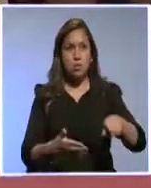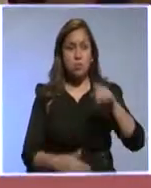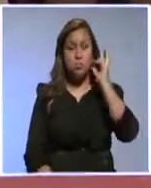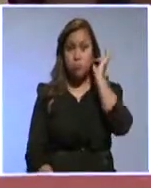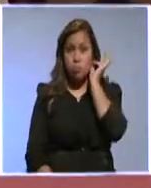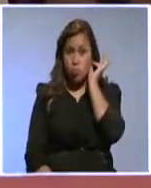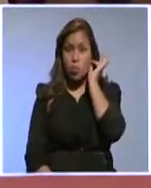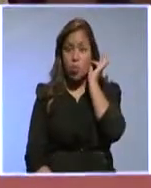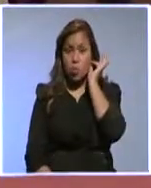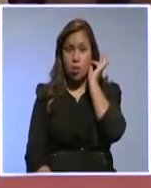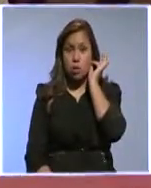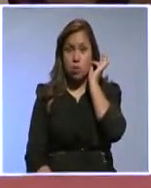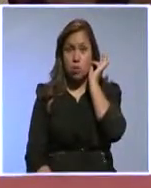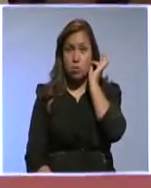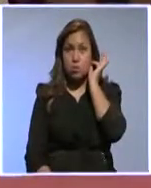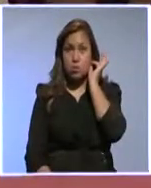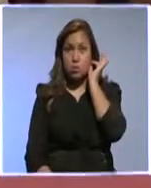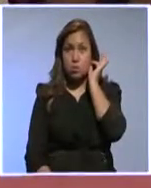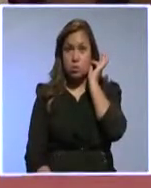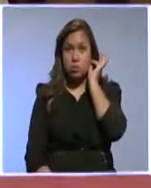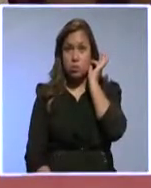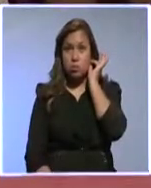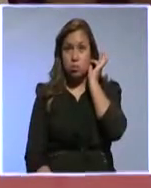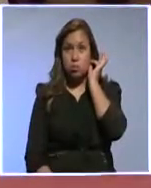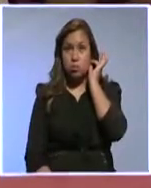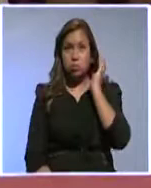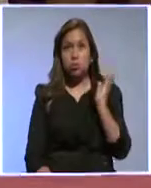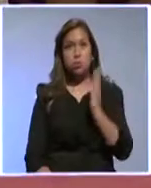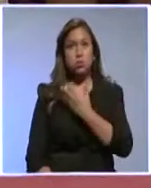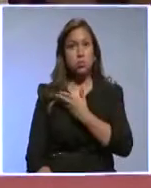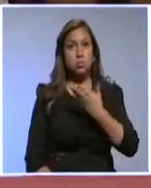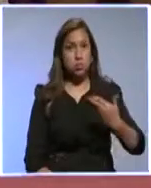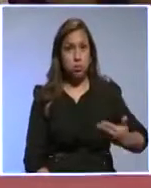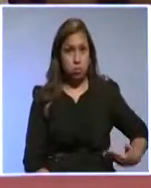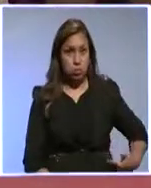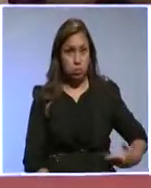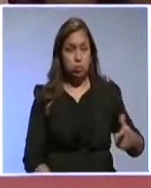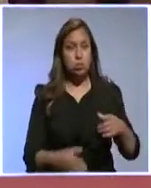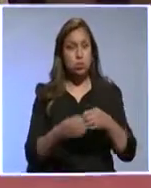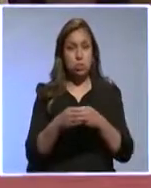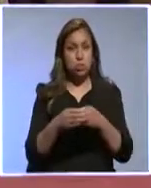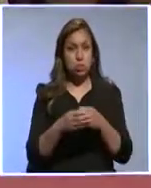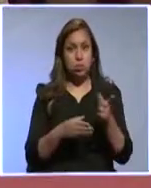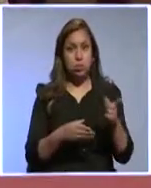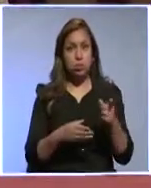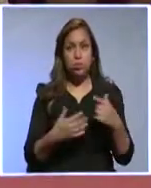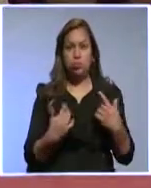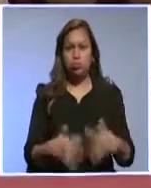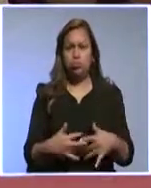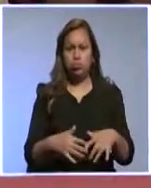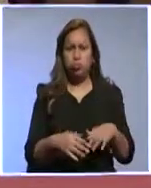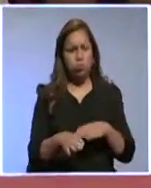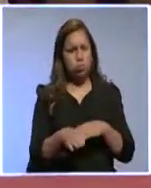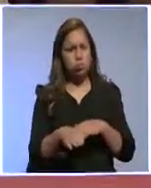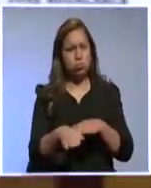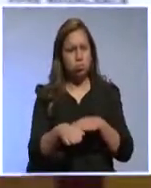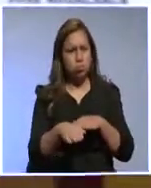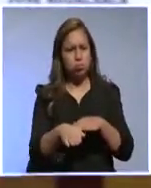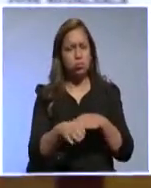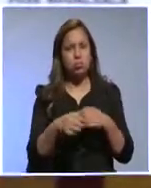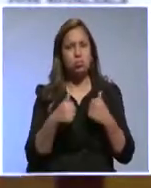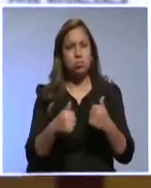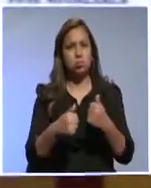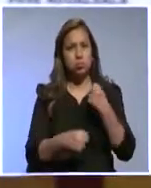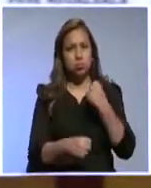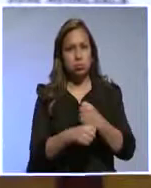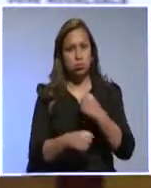que está a cargo de la presidencia de la asociación. Es una mujer que tiene mucho empuje y tiene muy buena